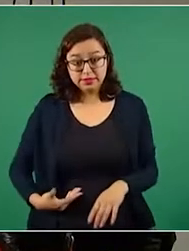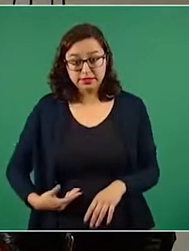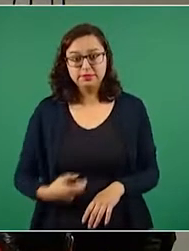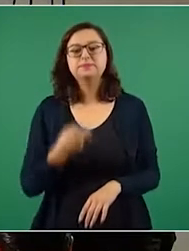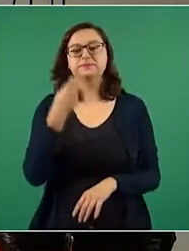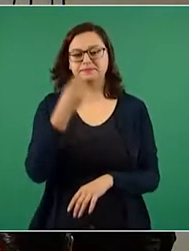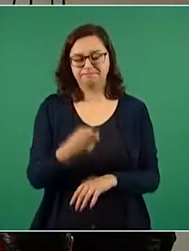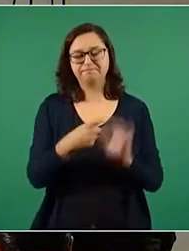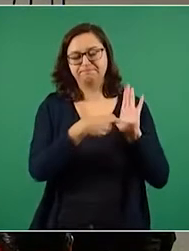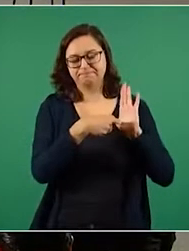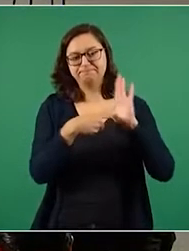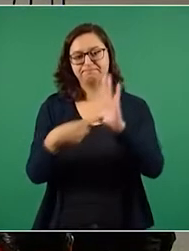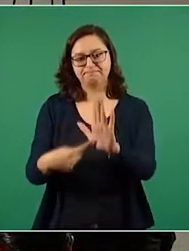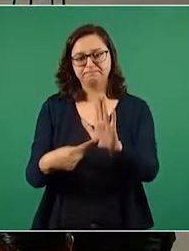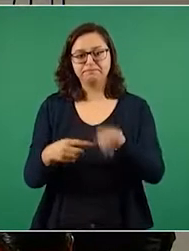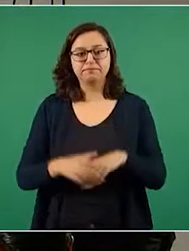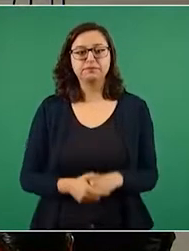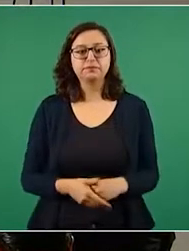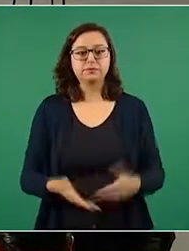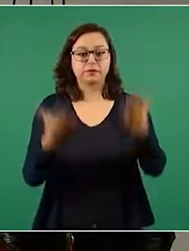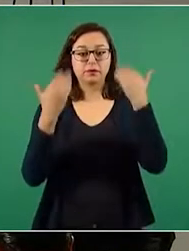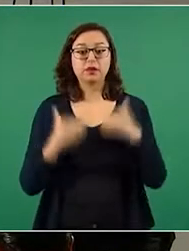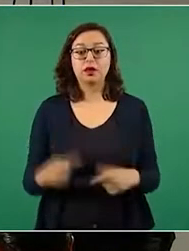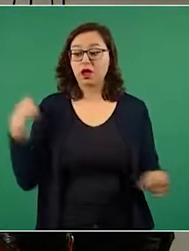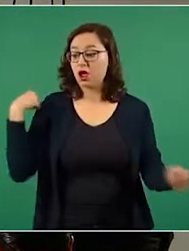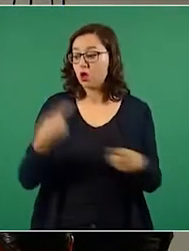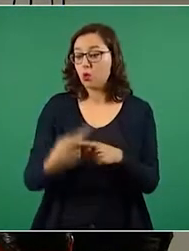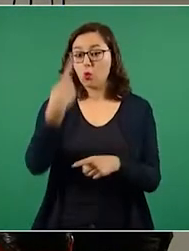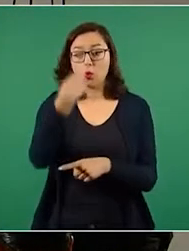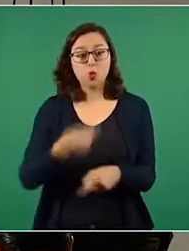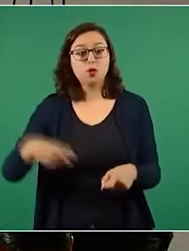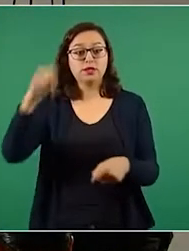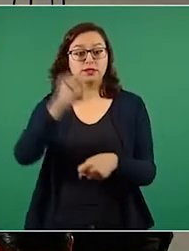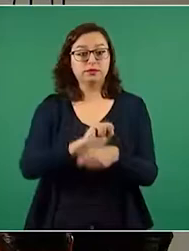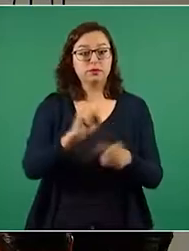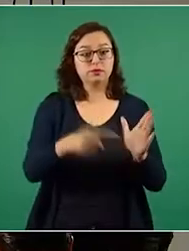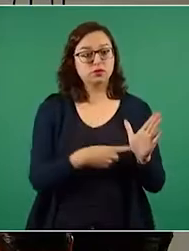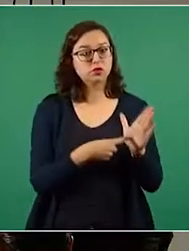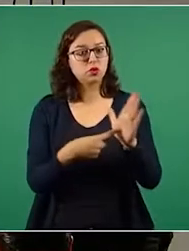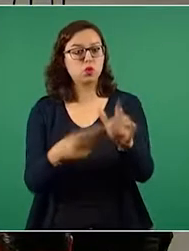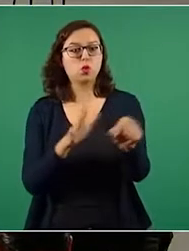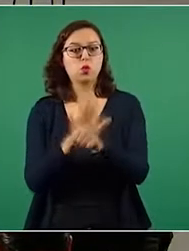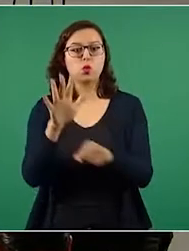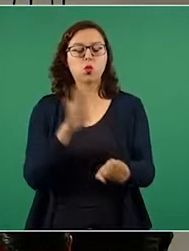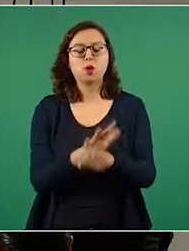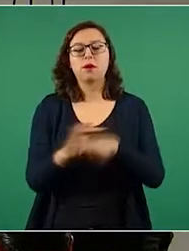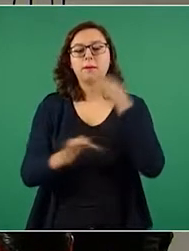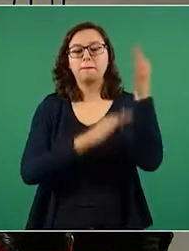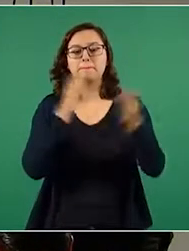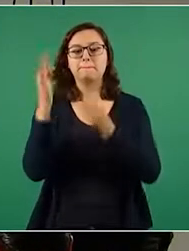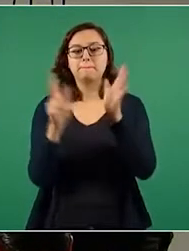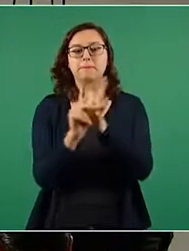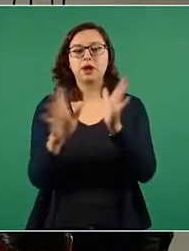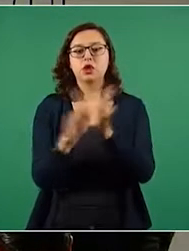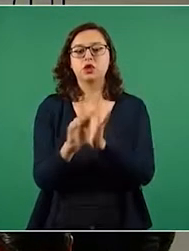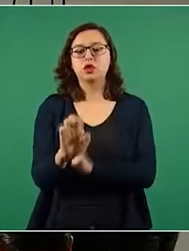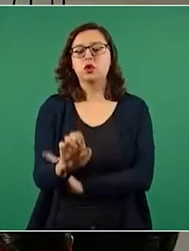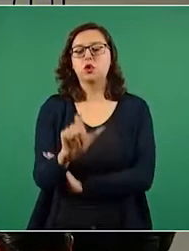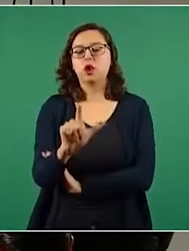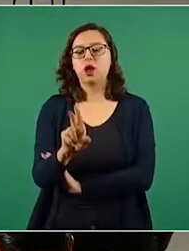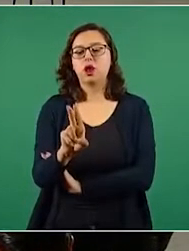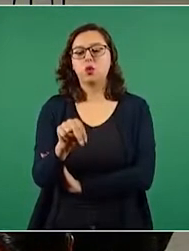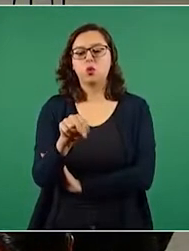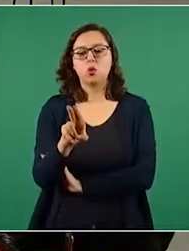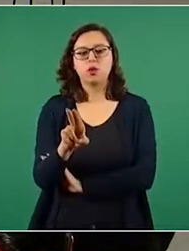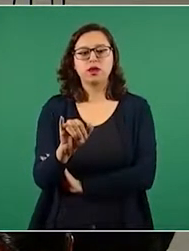Bueno, vamos a empezar con los ejemplos de esta semana. La primera es una portada del Universal. El